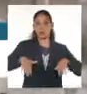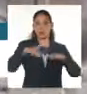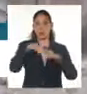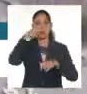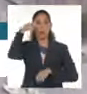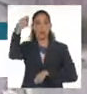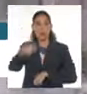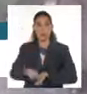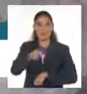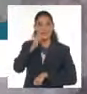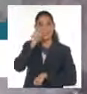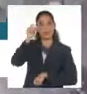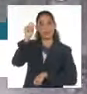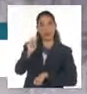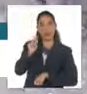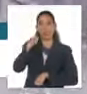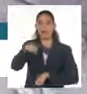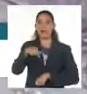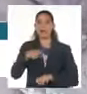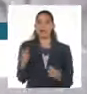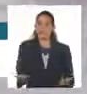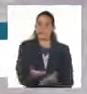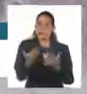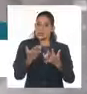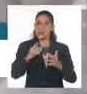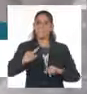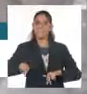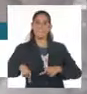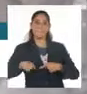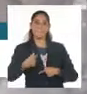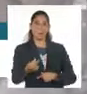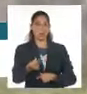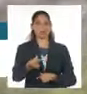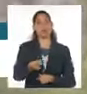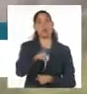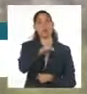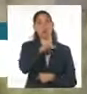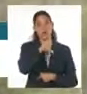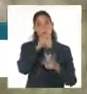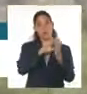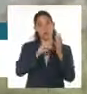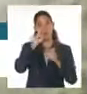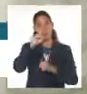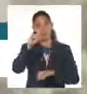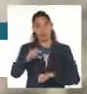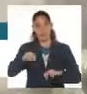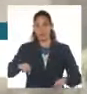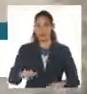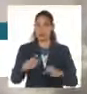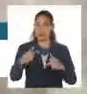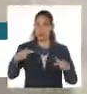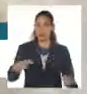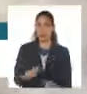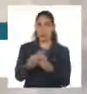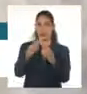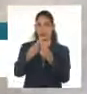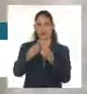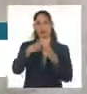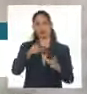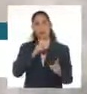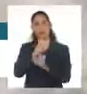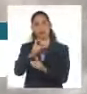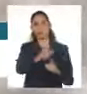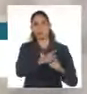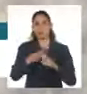vladimir selensky para celebrar el próximo noviembre un segundo evento de este tipo el primer encuentro para una supuesta